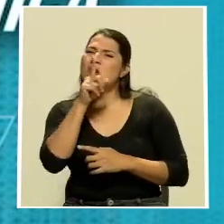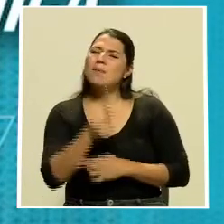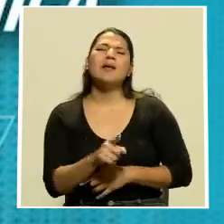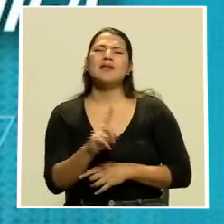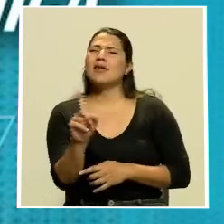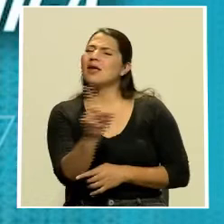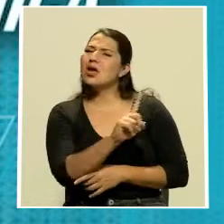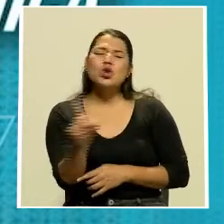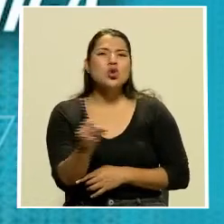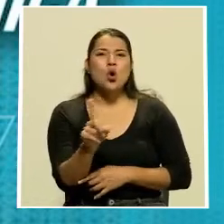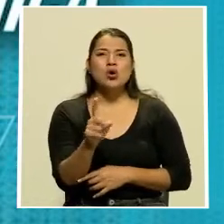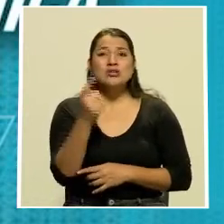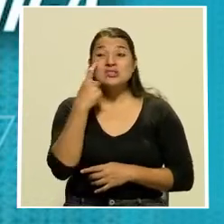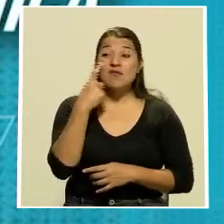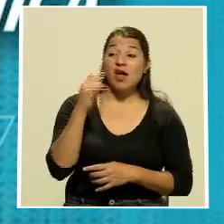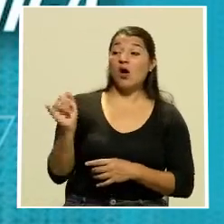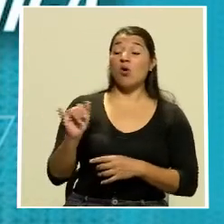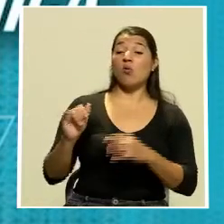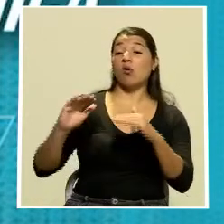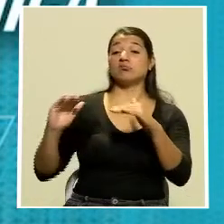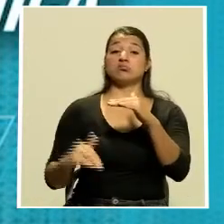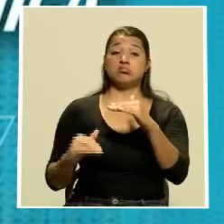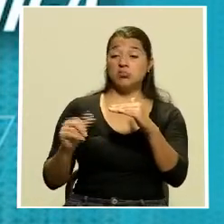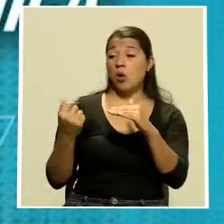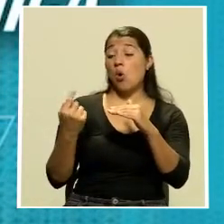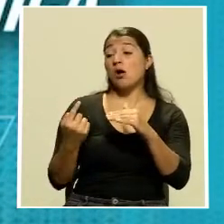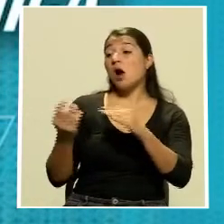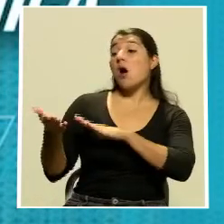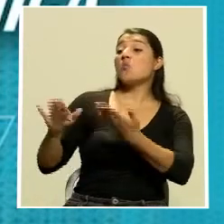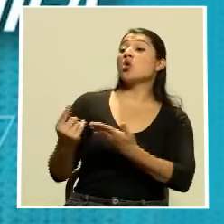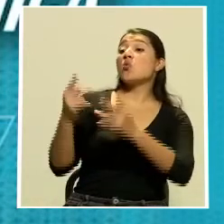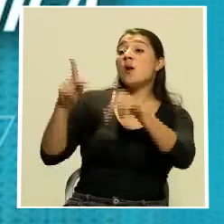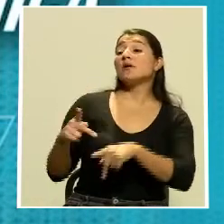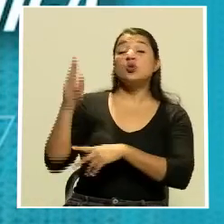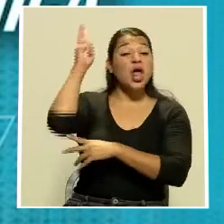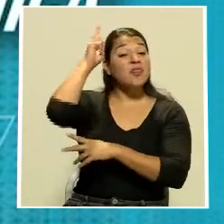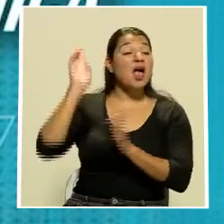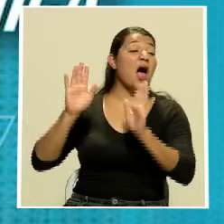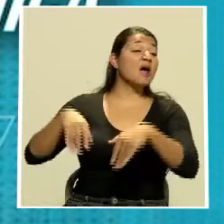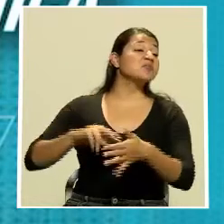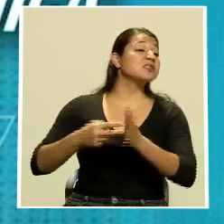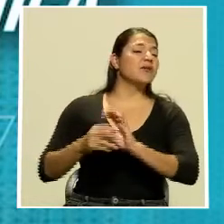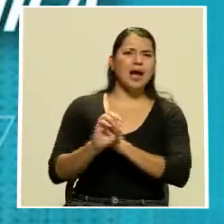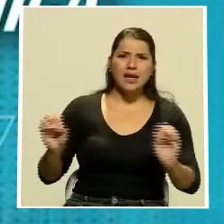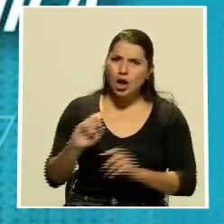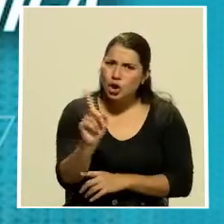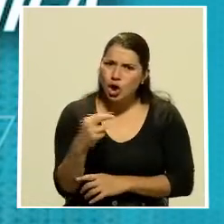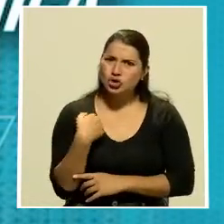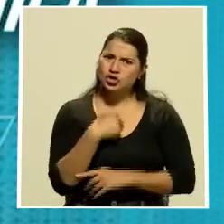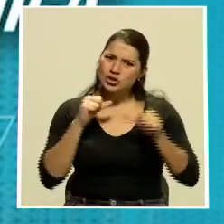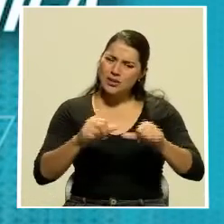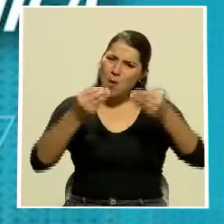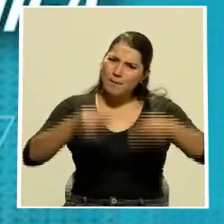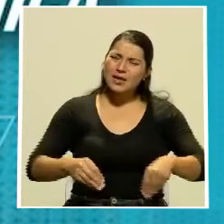son indígenas como nos han visto que se murió un indígena y ya no se perdió nada aquí estamos perdiendo el derecho a la tierra aquí estamos perdiendo el